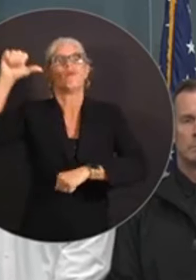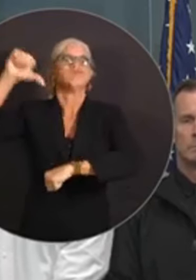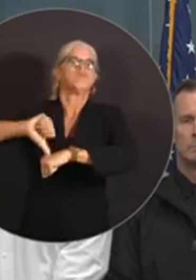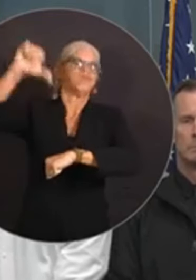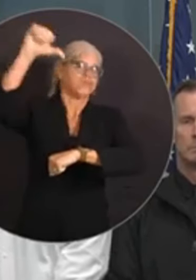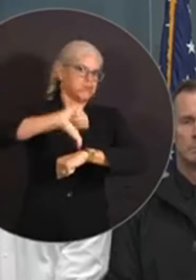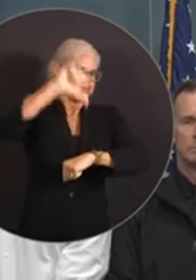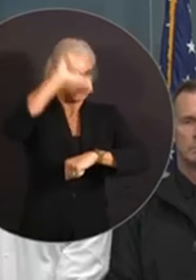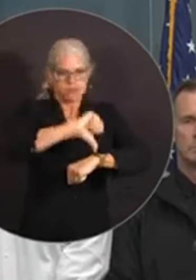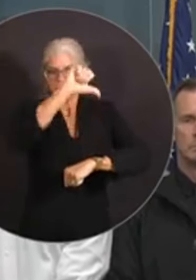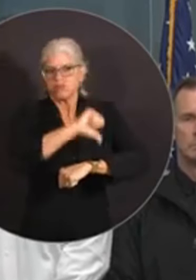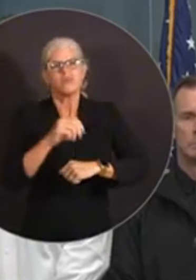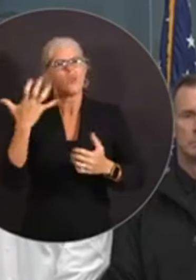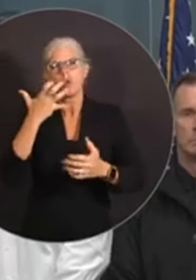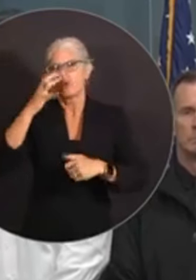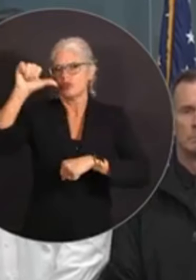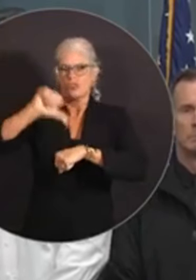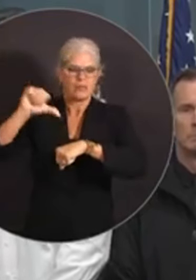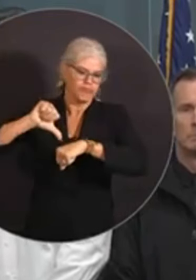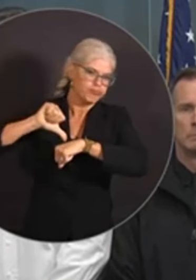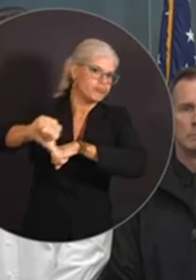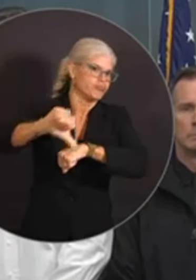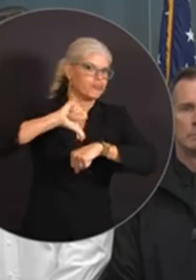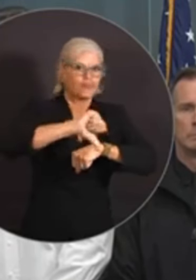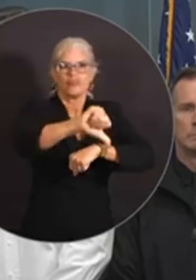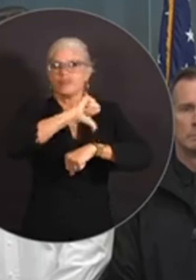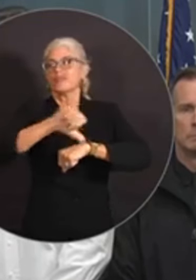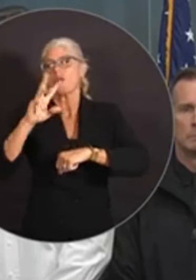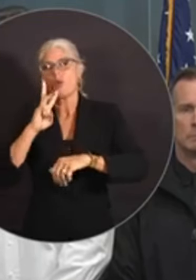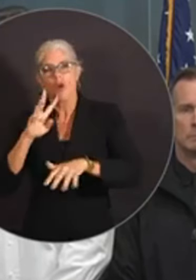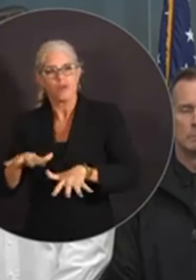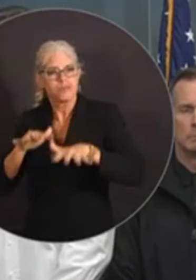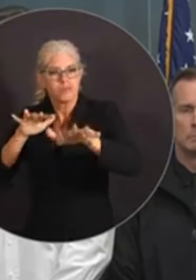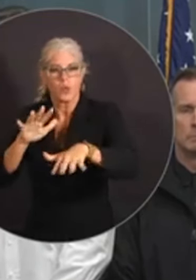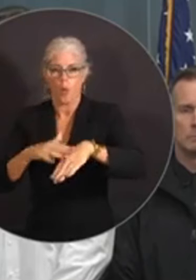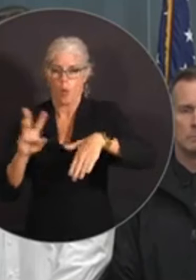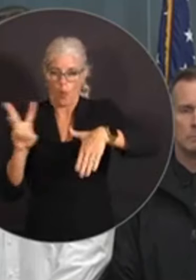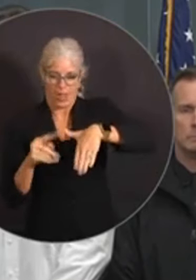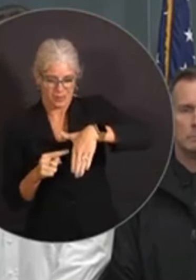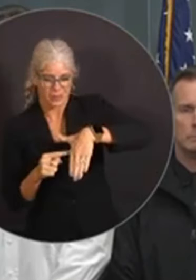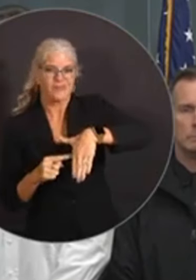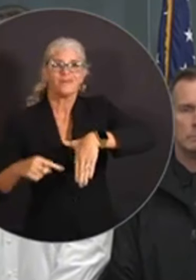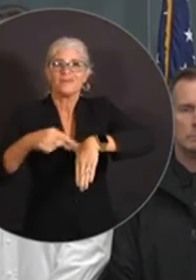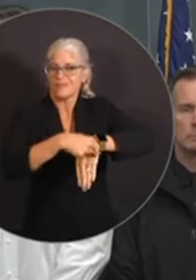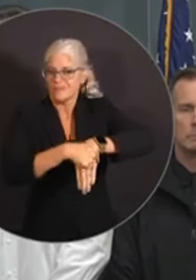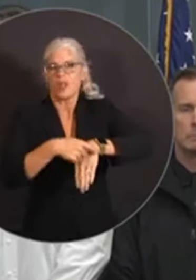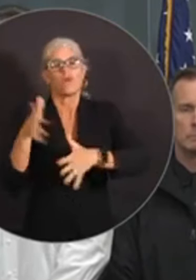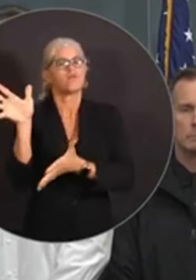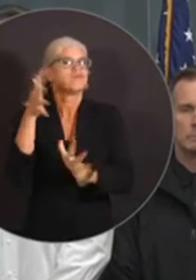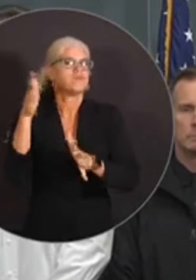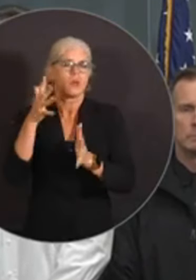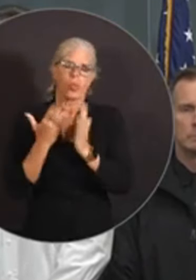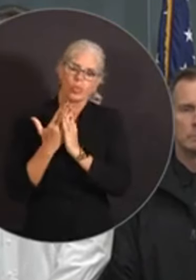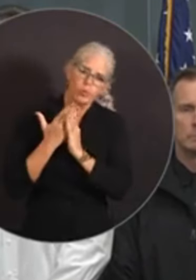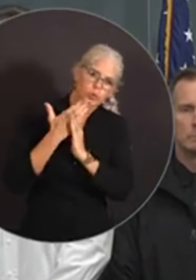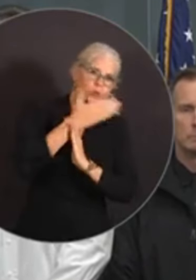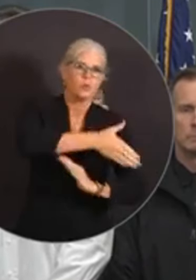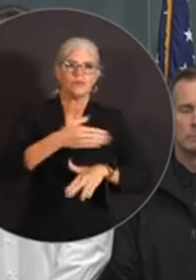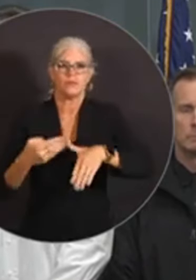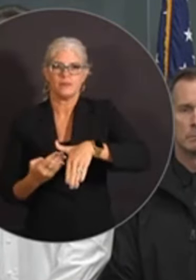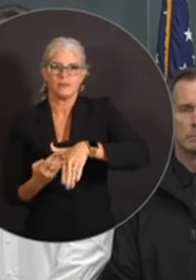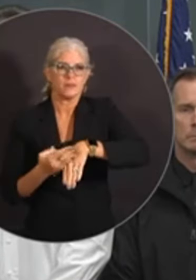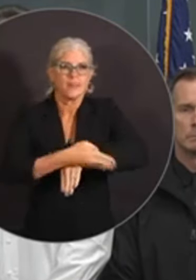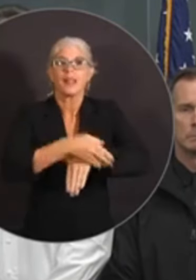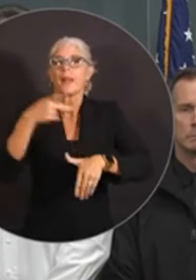Tornados, partes de la costa este del estado, inundación ocurrió en la este y oeste y vientos fuertes golpearon al estado, en